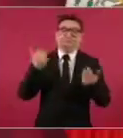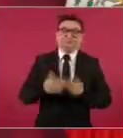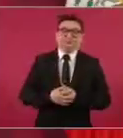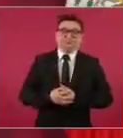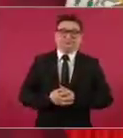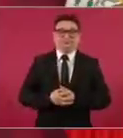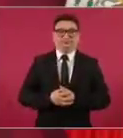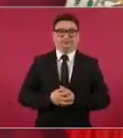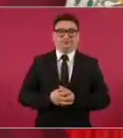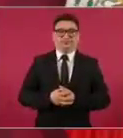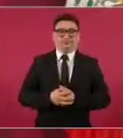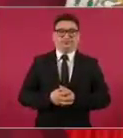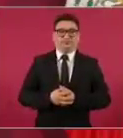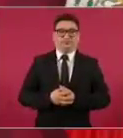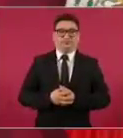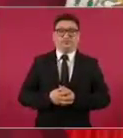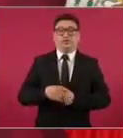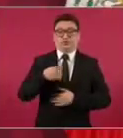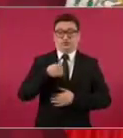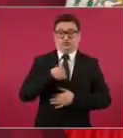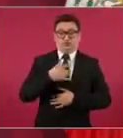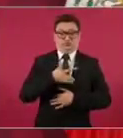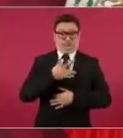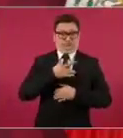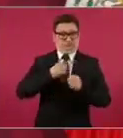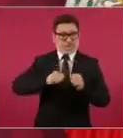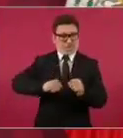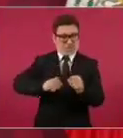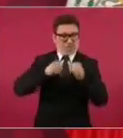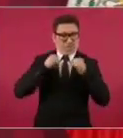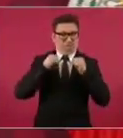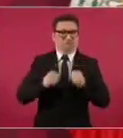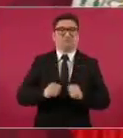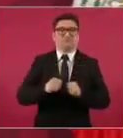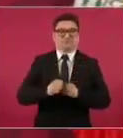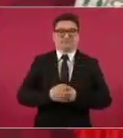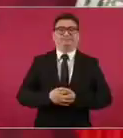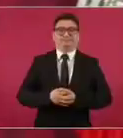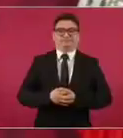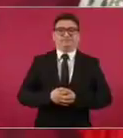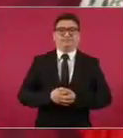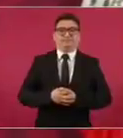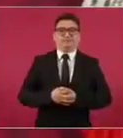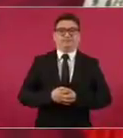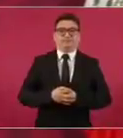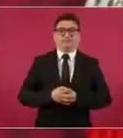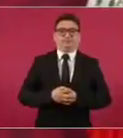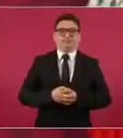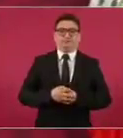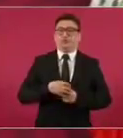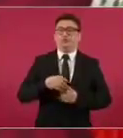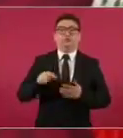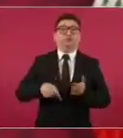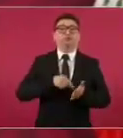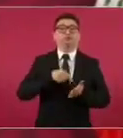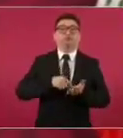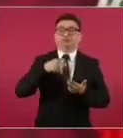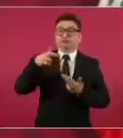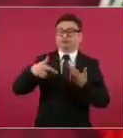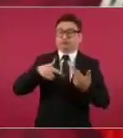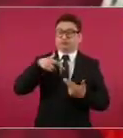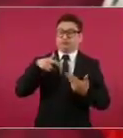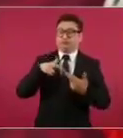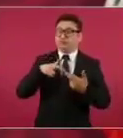De lo que no tengo duda es que no hay ninguna región en el mundo